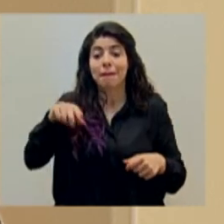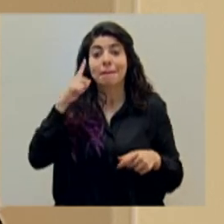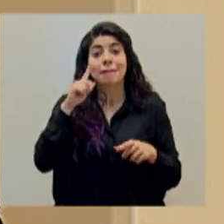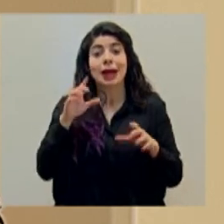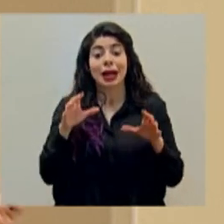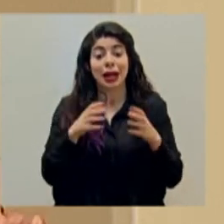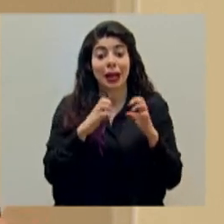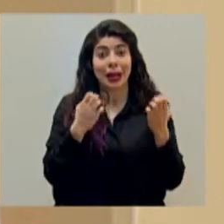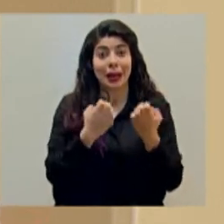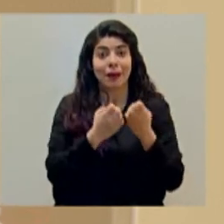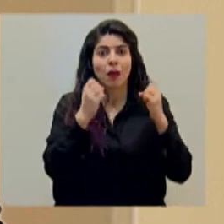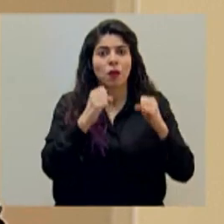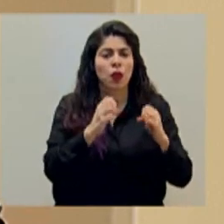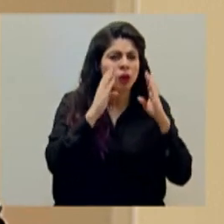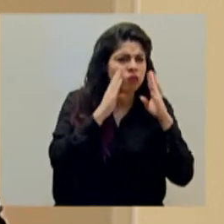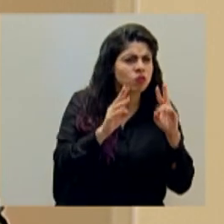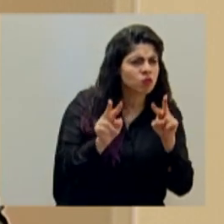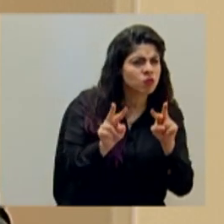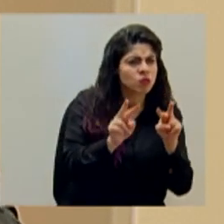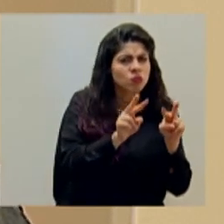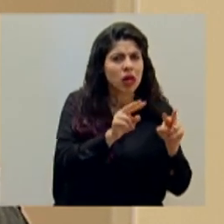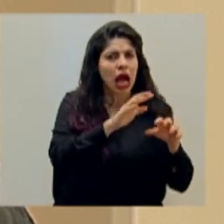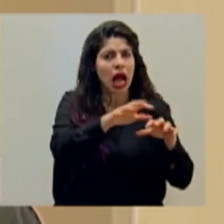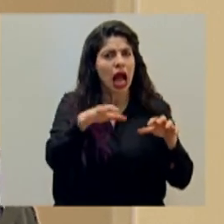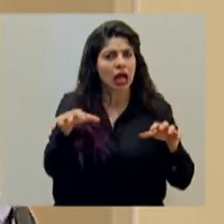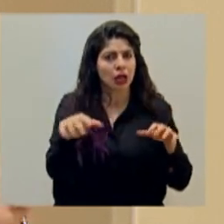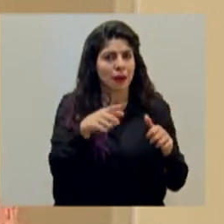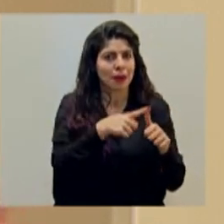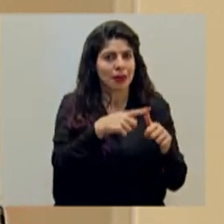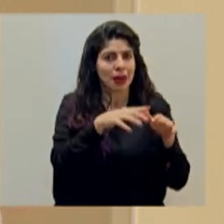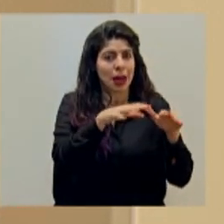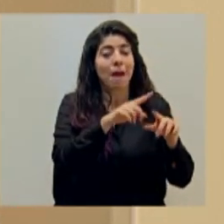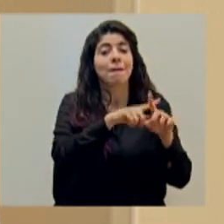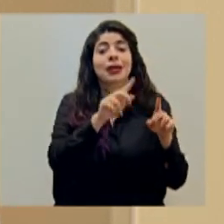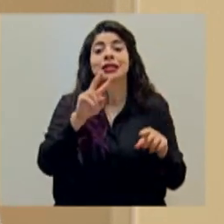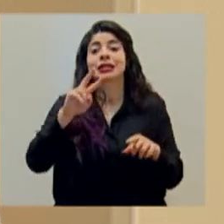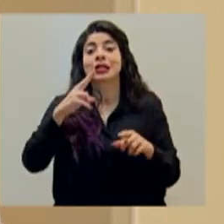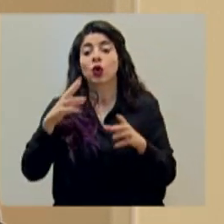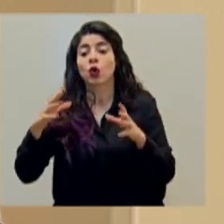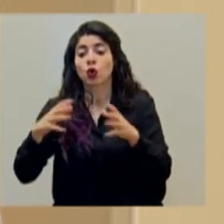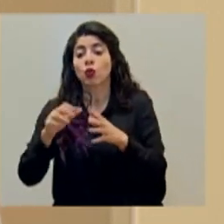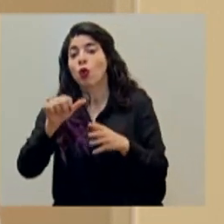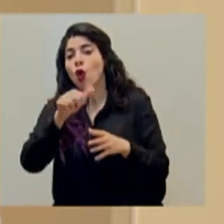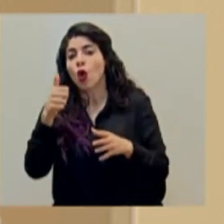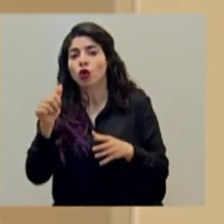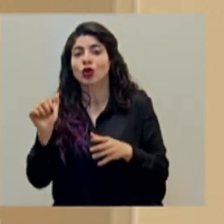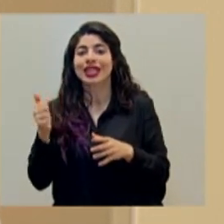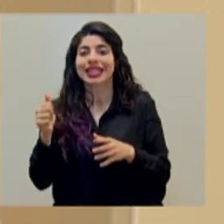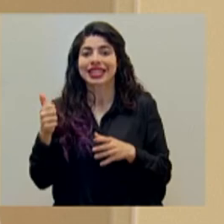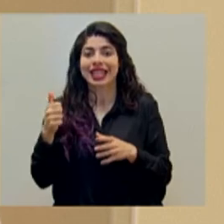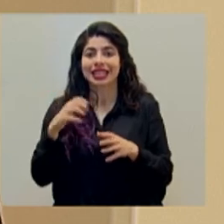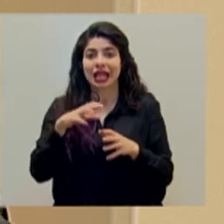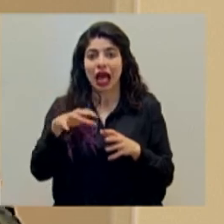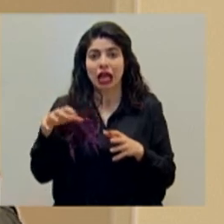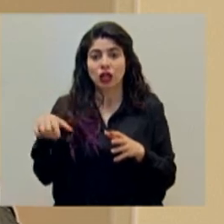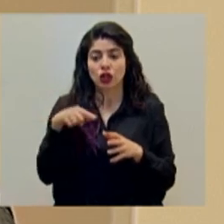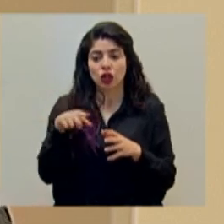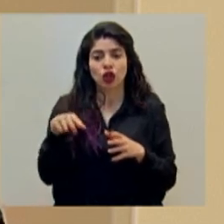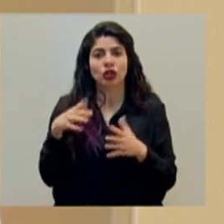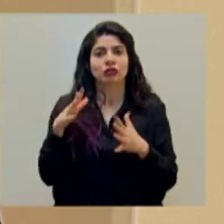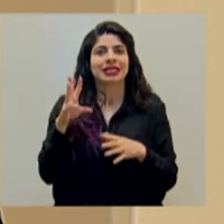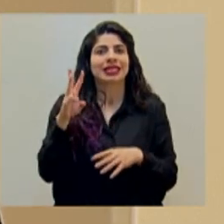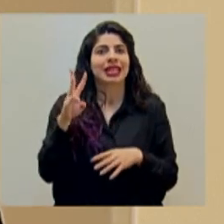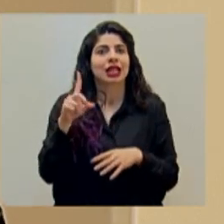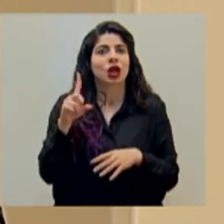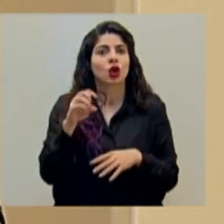primera instancia estos diez cantones prioritarios, pero tenemos un segundo bloque de diez cantones que nos llegan aproximadamente a un aporte del